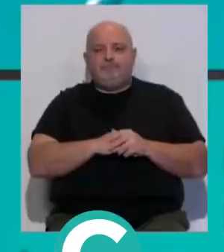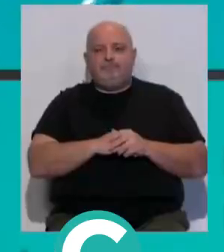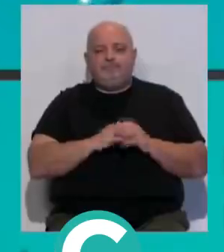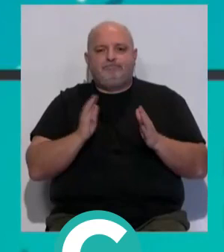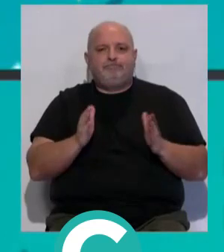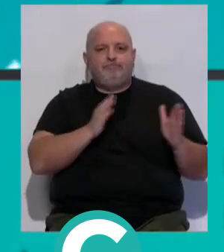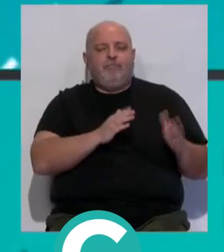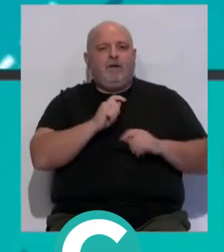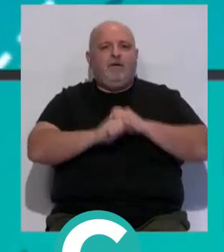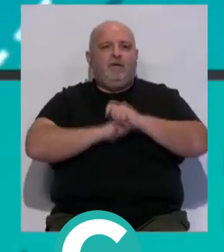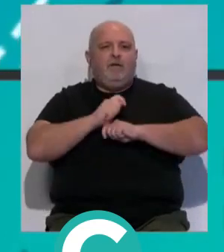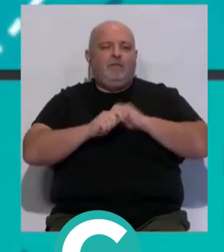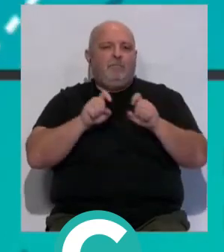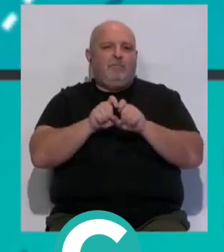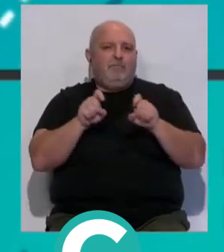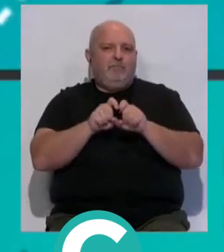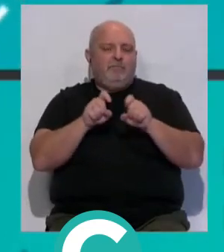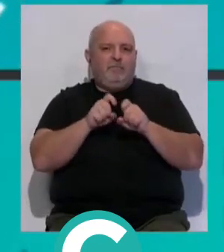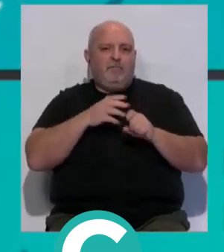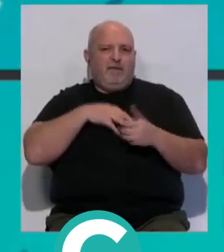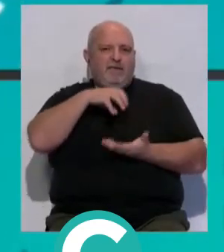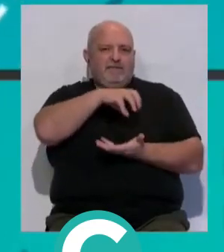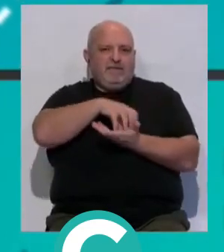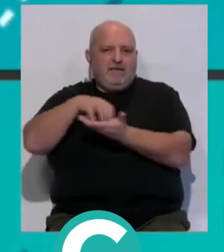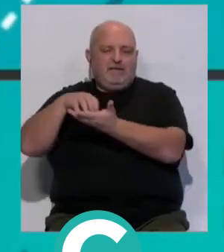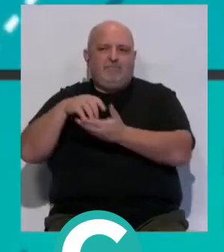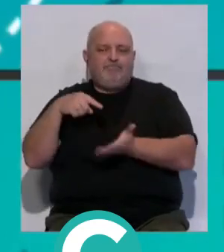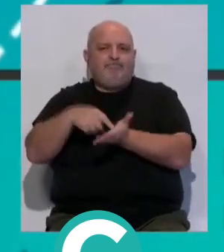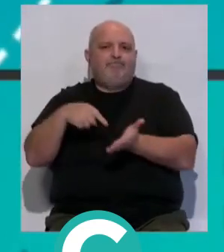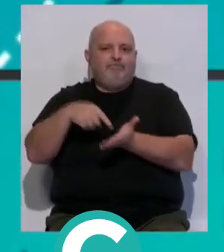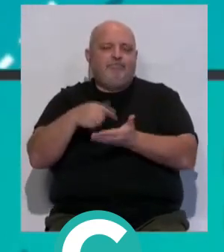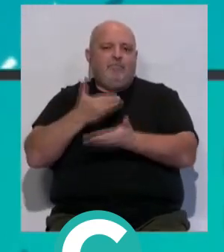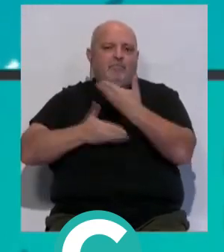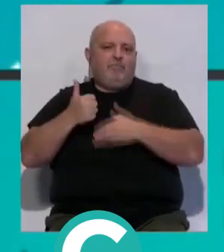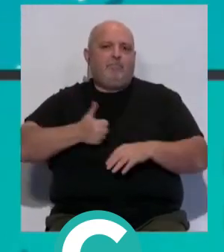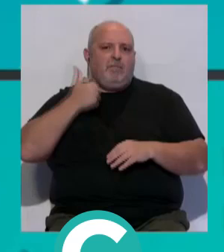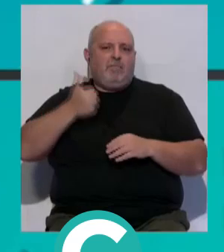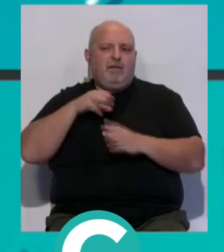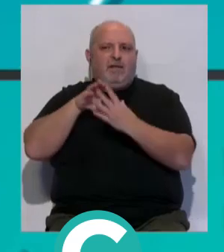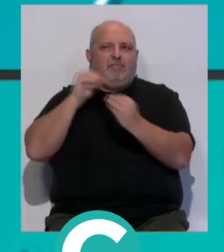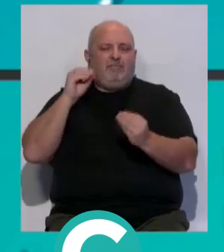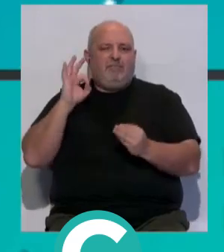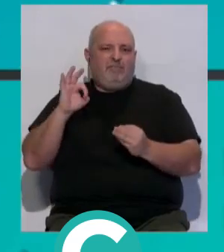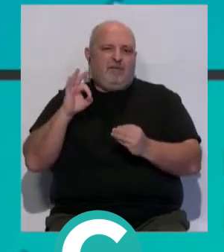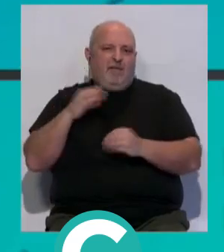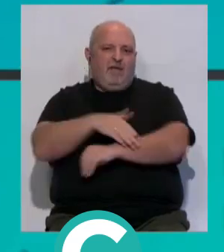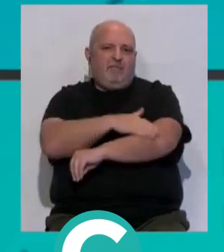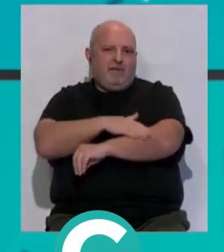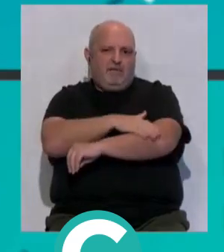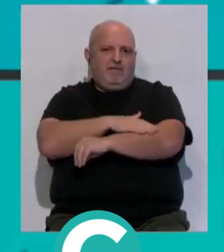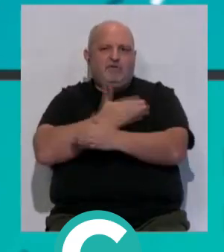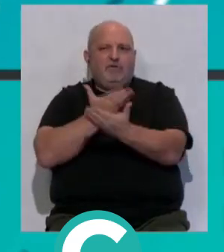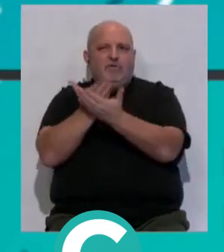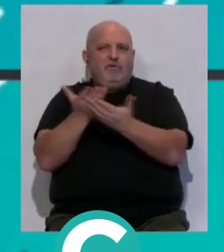Y la Asociación de Empresarios de Chiringuitos reclama mayor colaboración y entendimiento entre las administraciones.